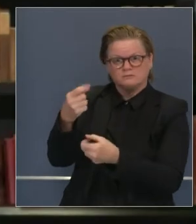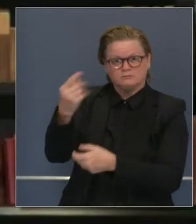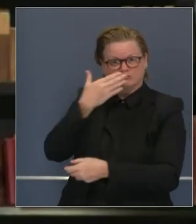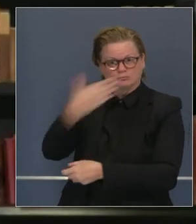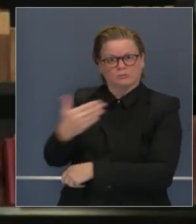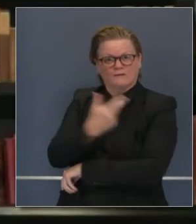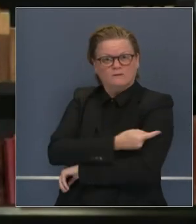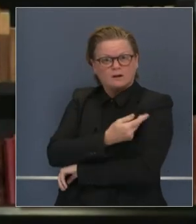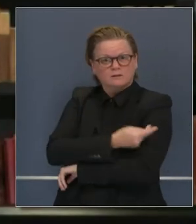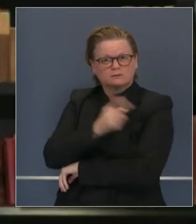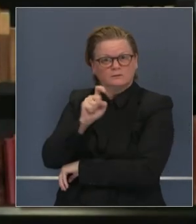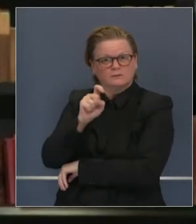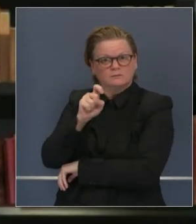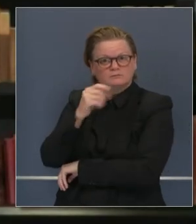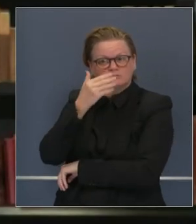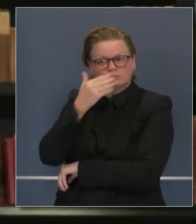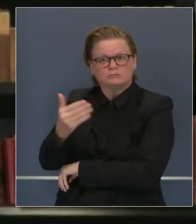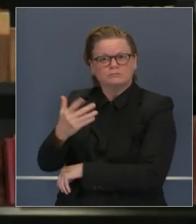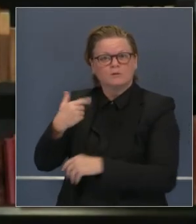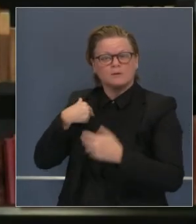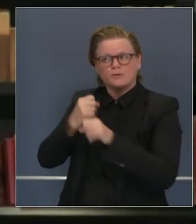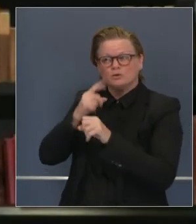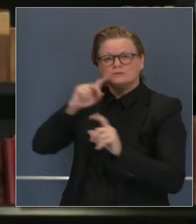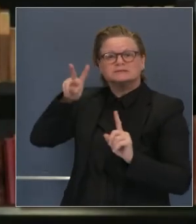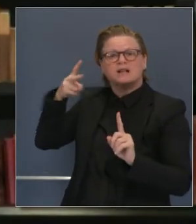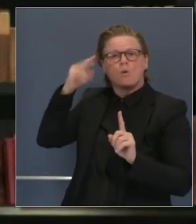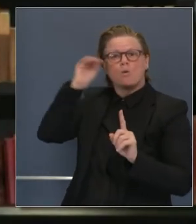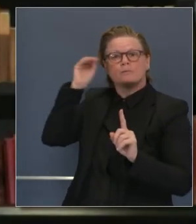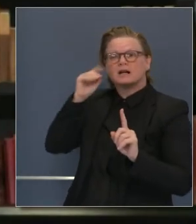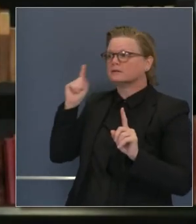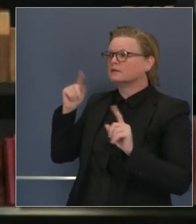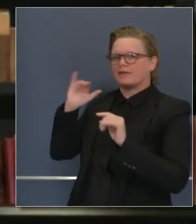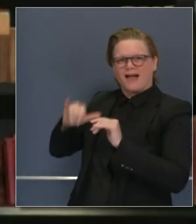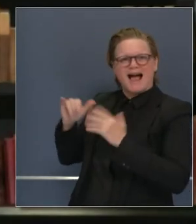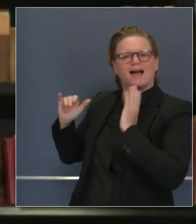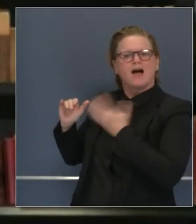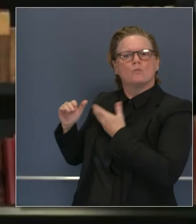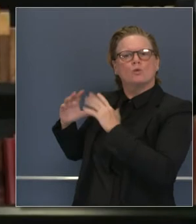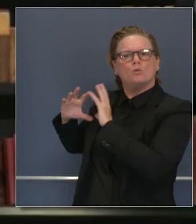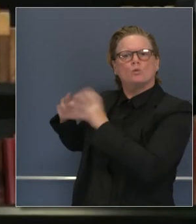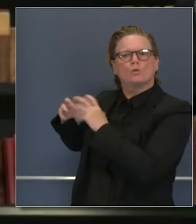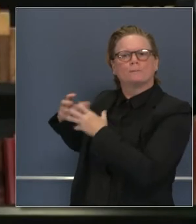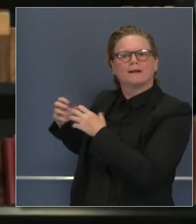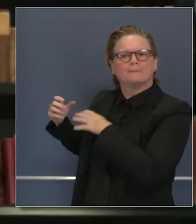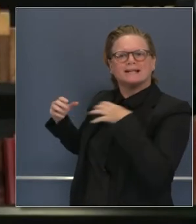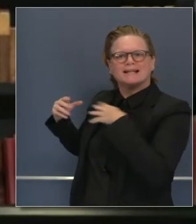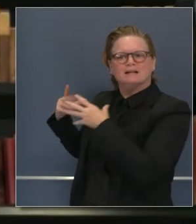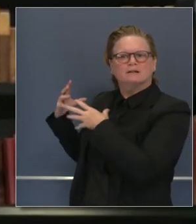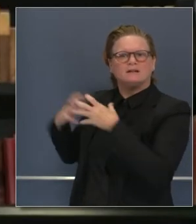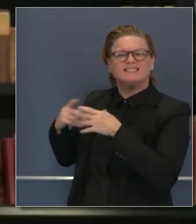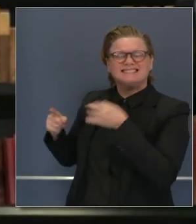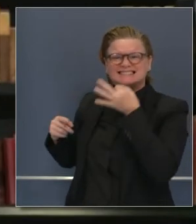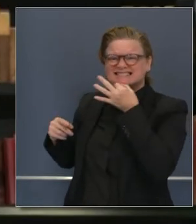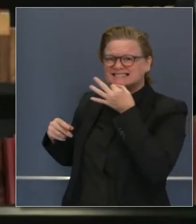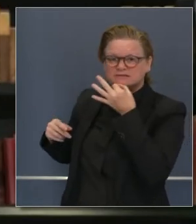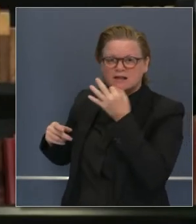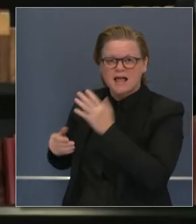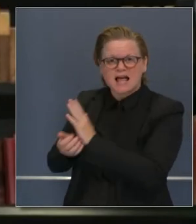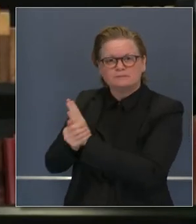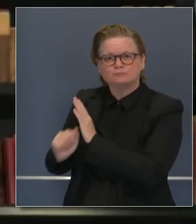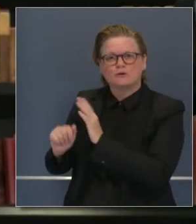la confianza y para tener las opiniones de algunos de los peritos